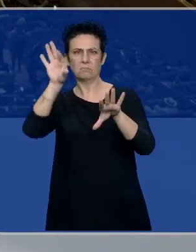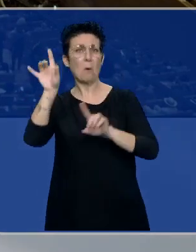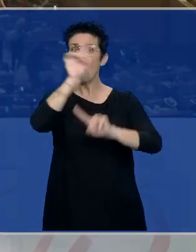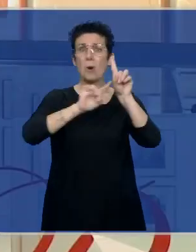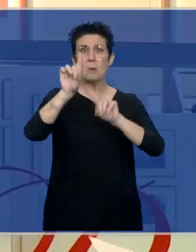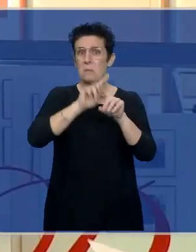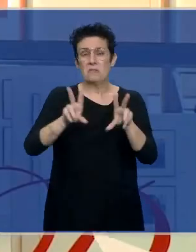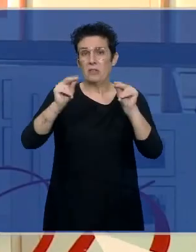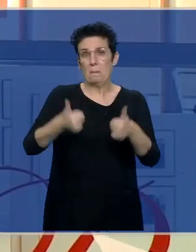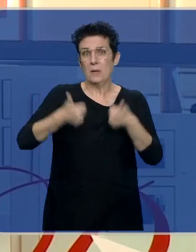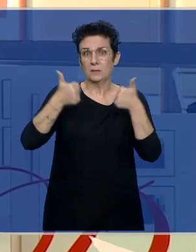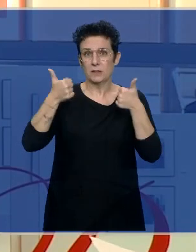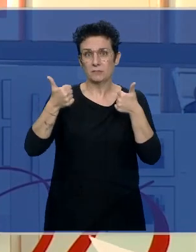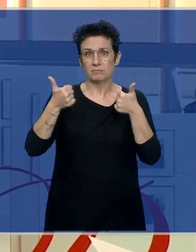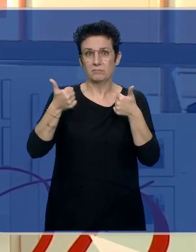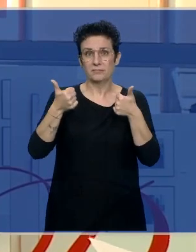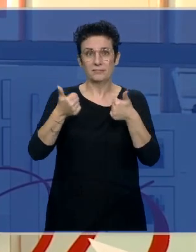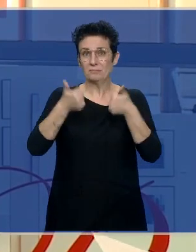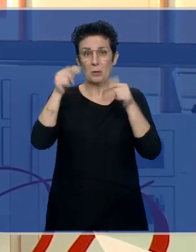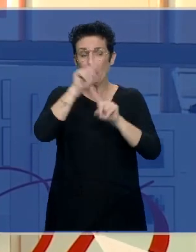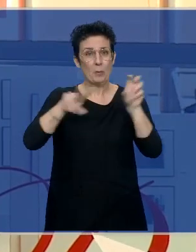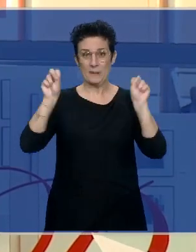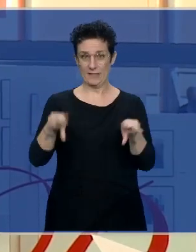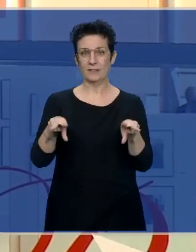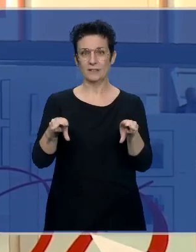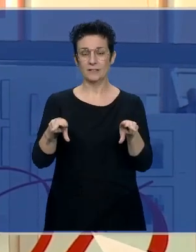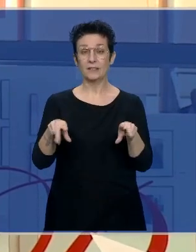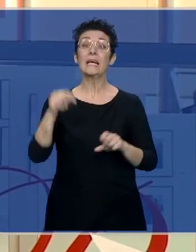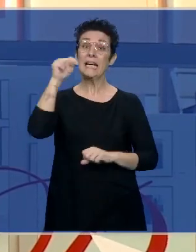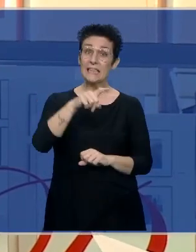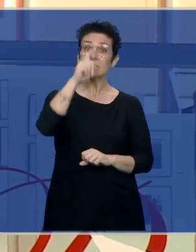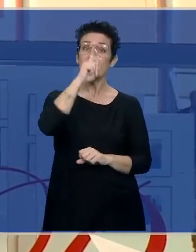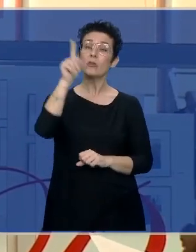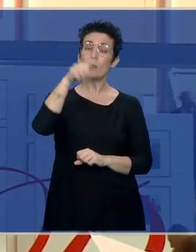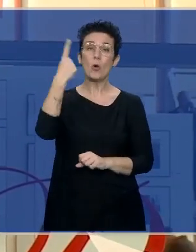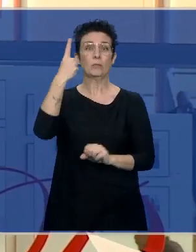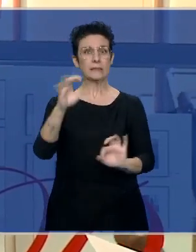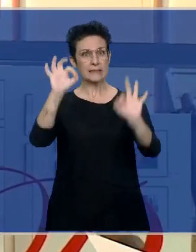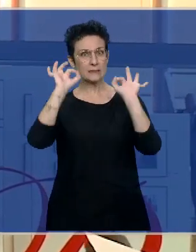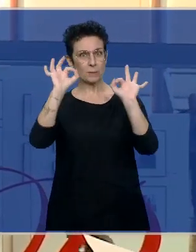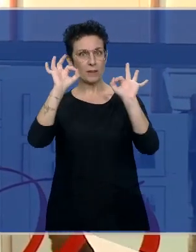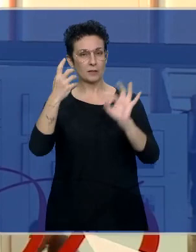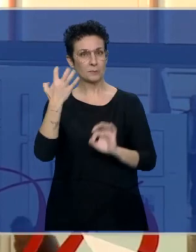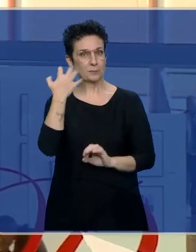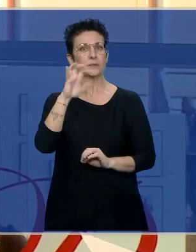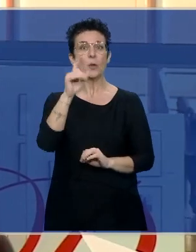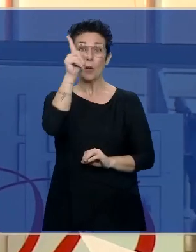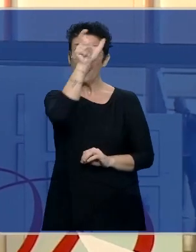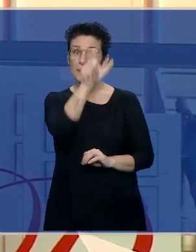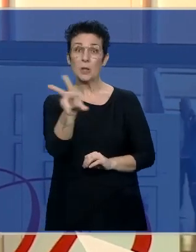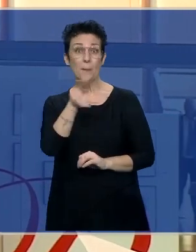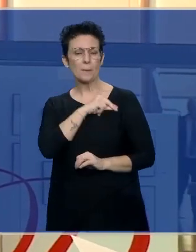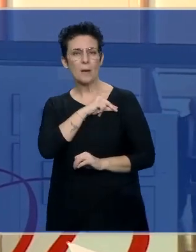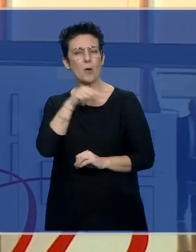más problema. Y este año se dado una circunstancia curiosa, que es es la primera vez que un premiado no va a poder,